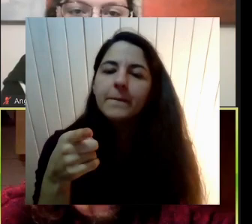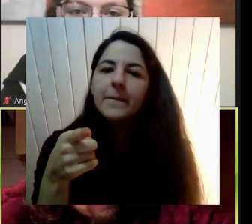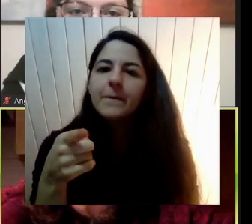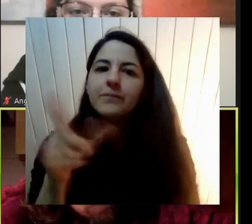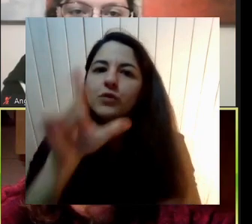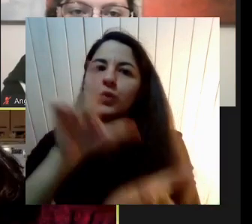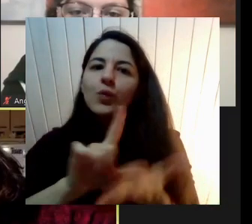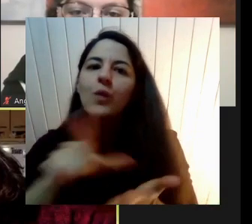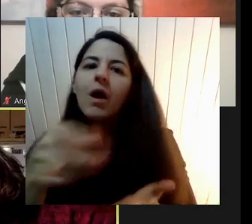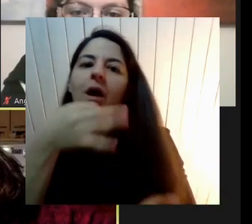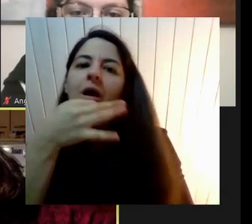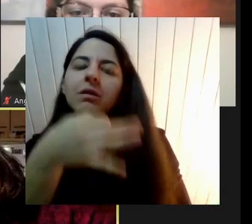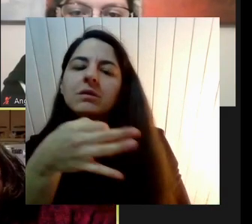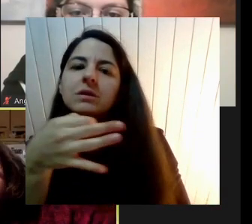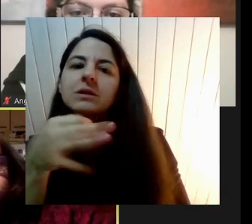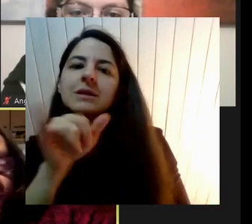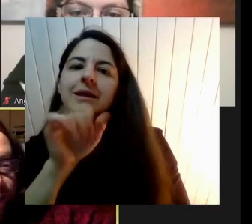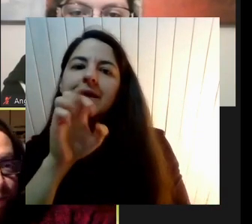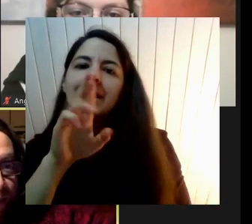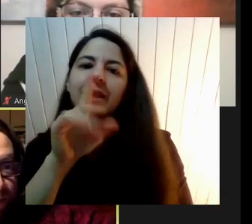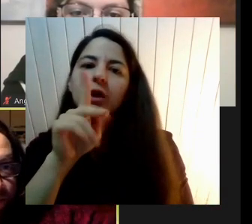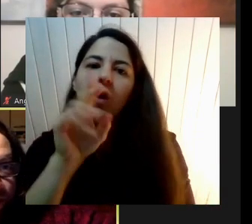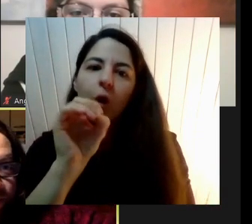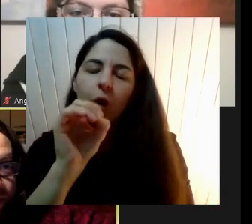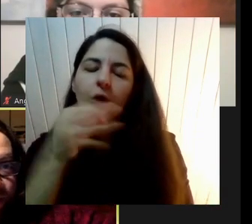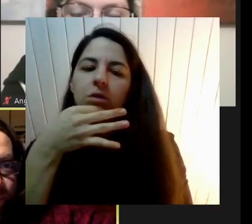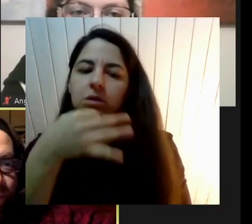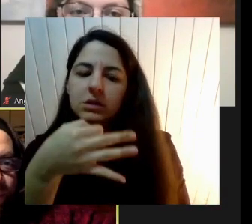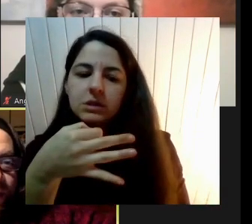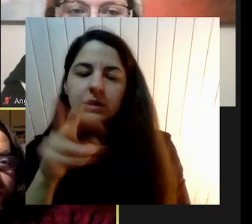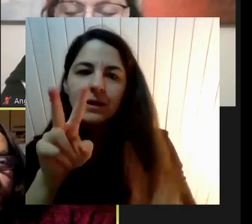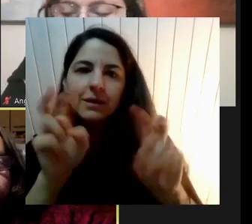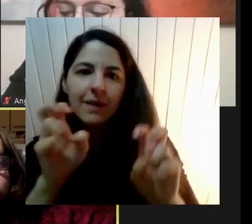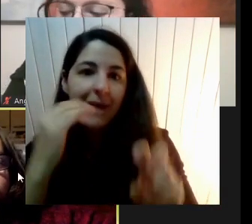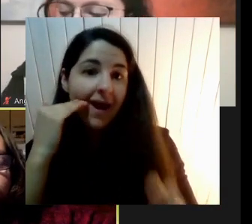comentando Con respecto Al tema De la infancia